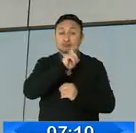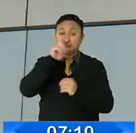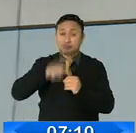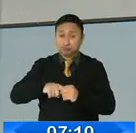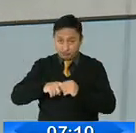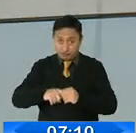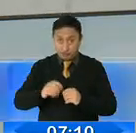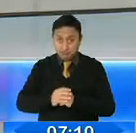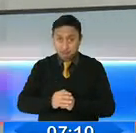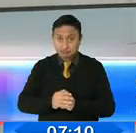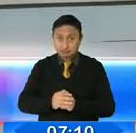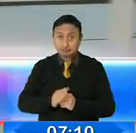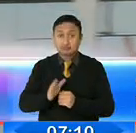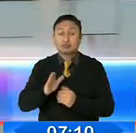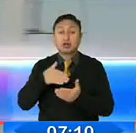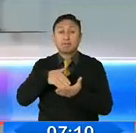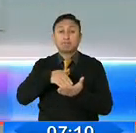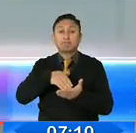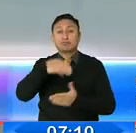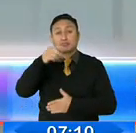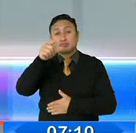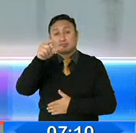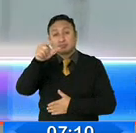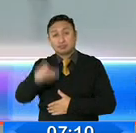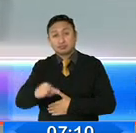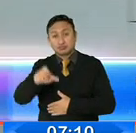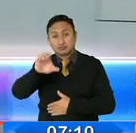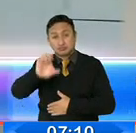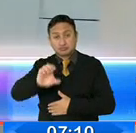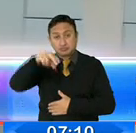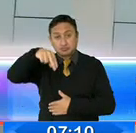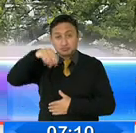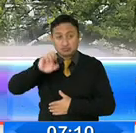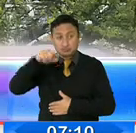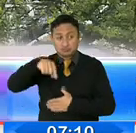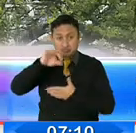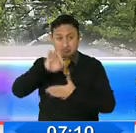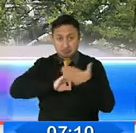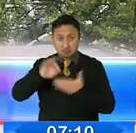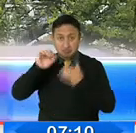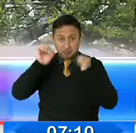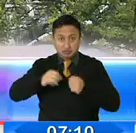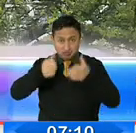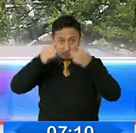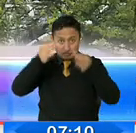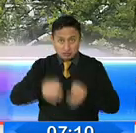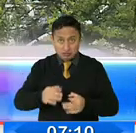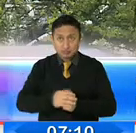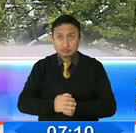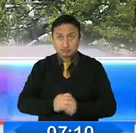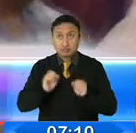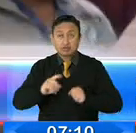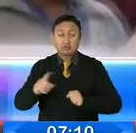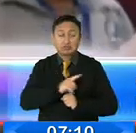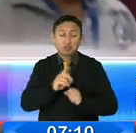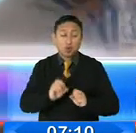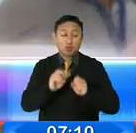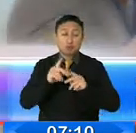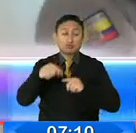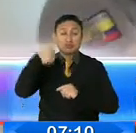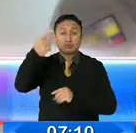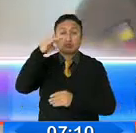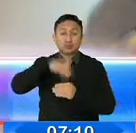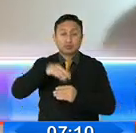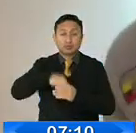miembros del Consejo Nacional Electoral deberán validar y calificar para que sea definitiva y pueda ser una opción en las elecciones de